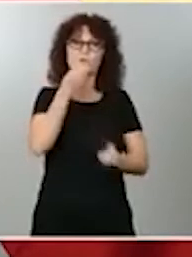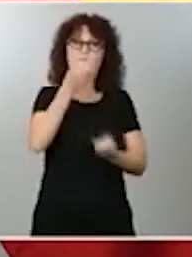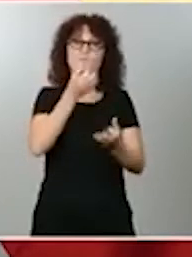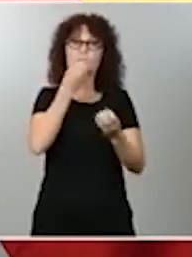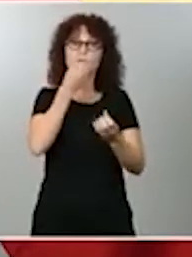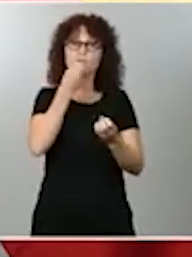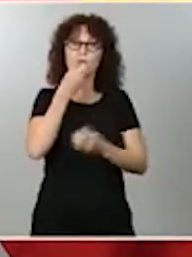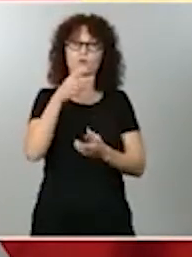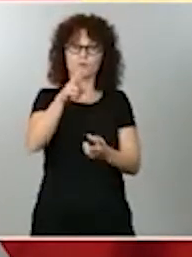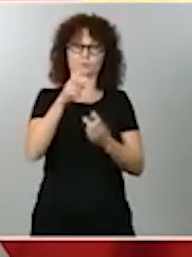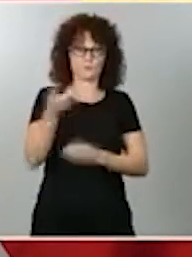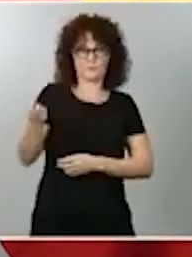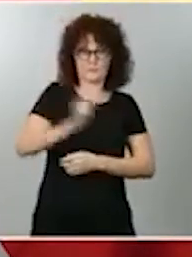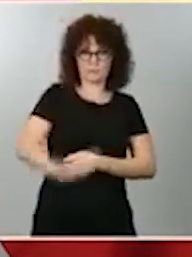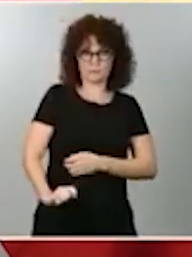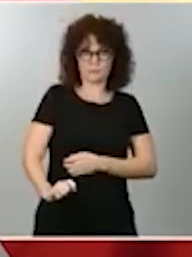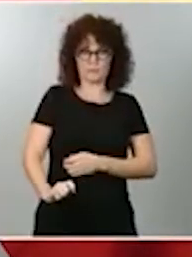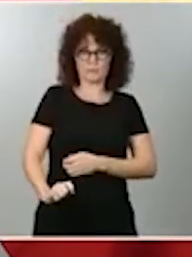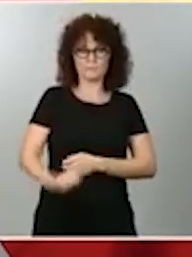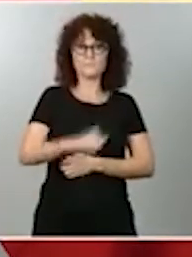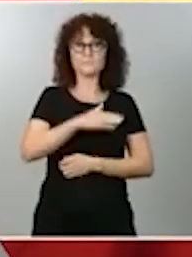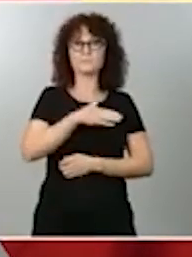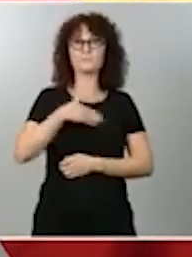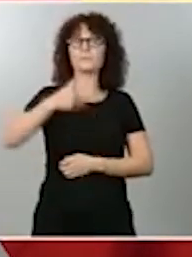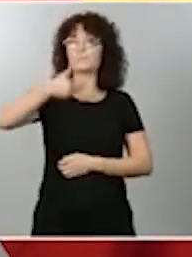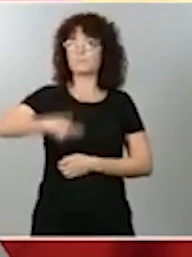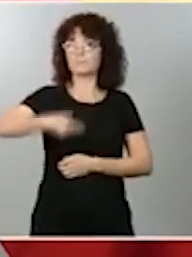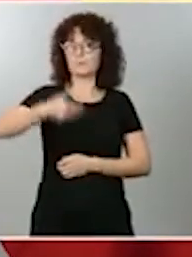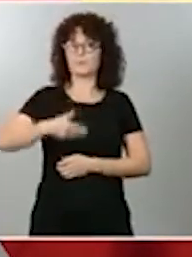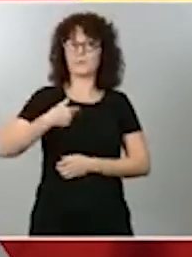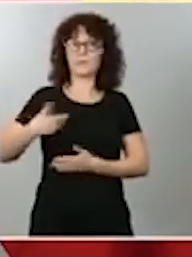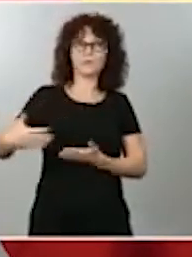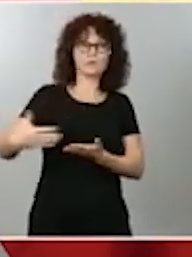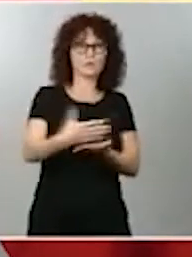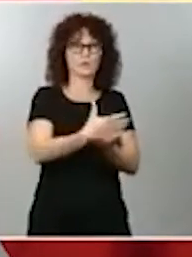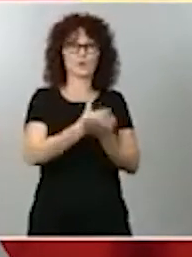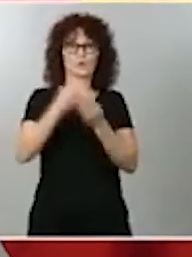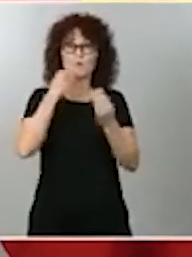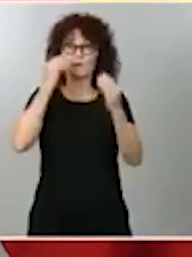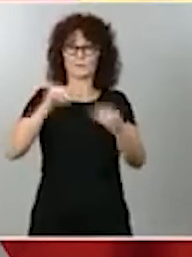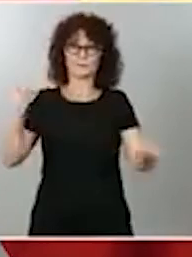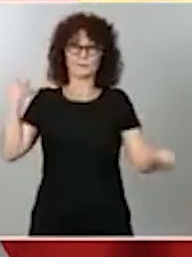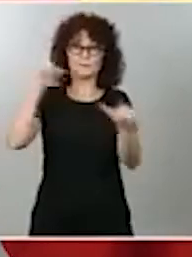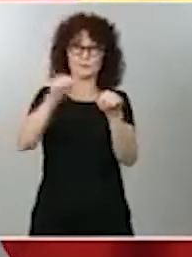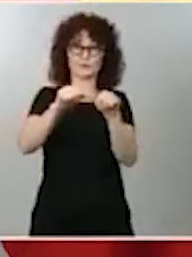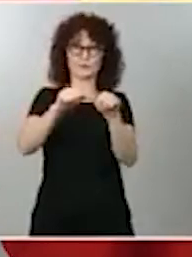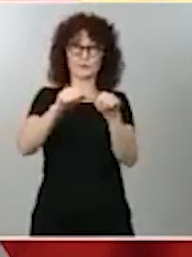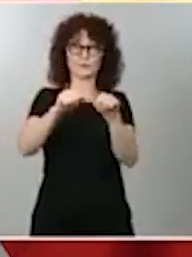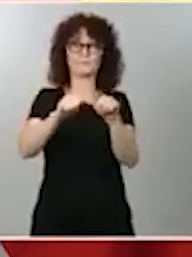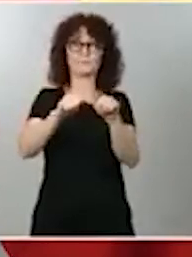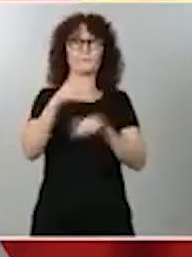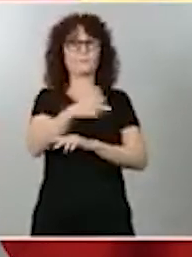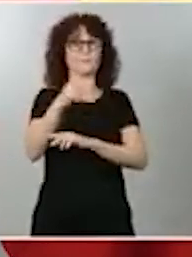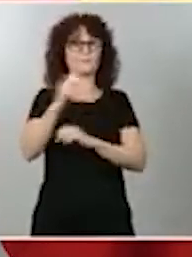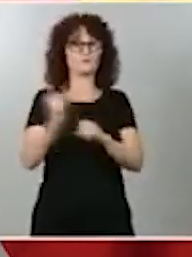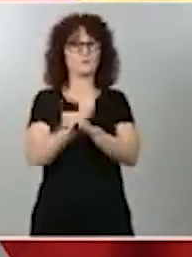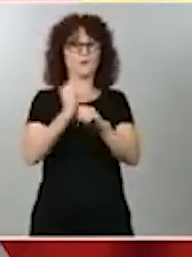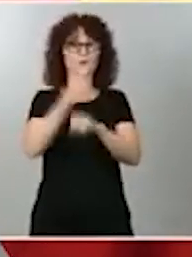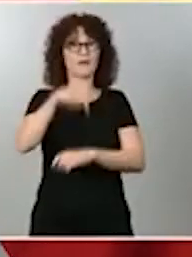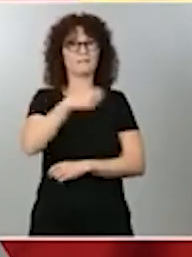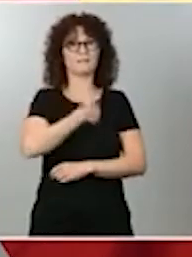Fíjense, en prácticamente toda la historia legislativa del derecho laboral español apenas hay